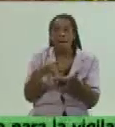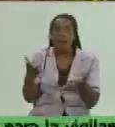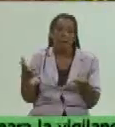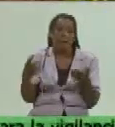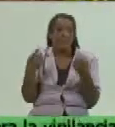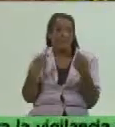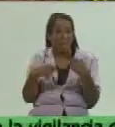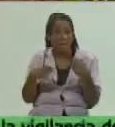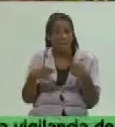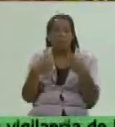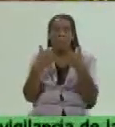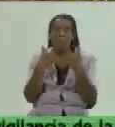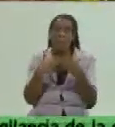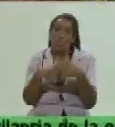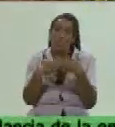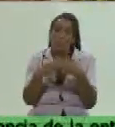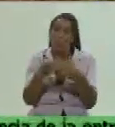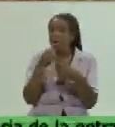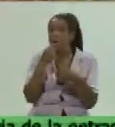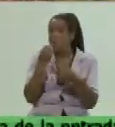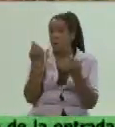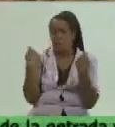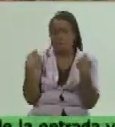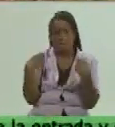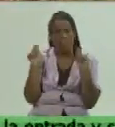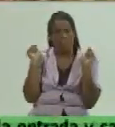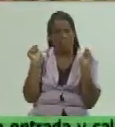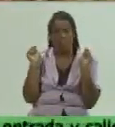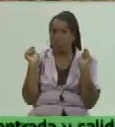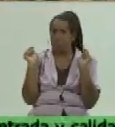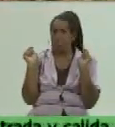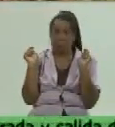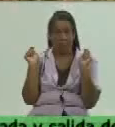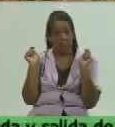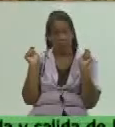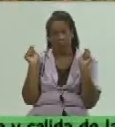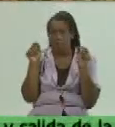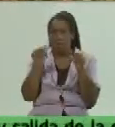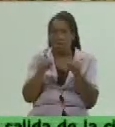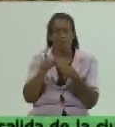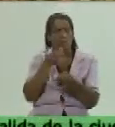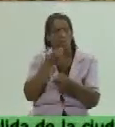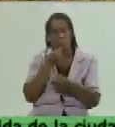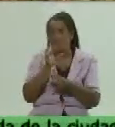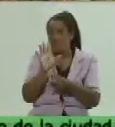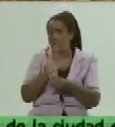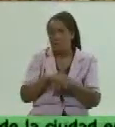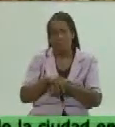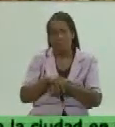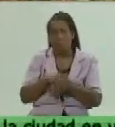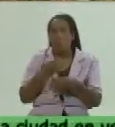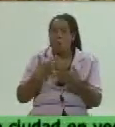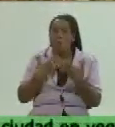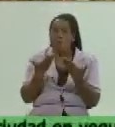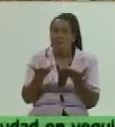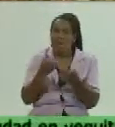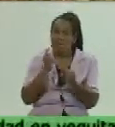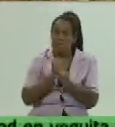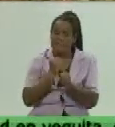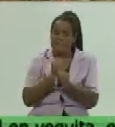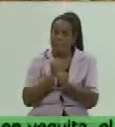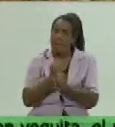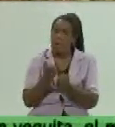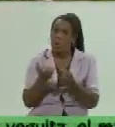que esas producciones entonces las vendan también en el punto y eso eso puede ser hasta una una oferta de empleo una posibilidad de empleo de